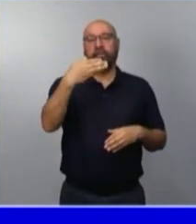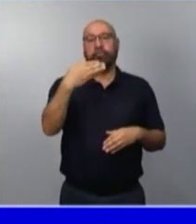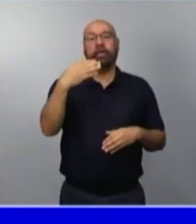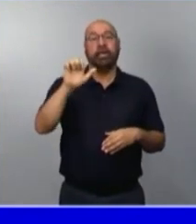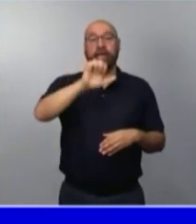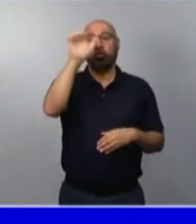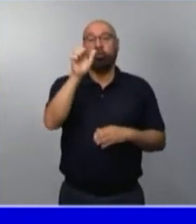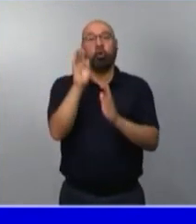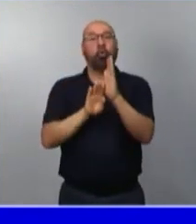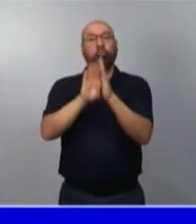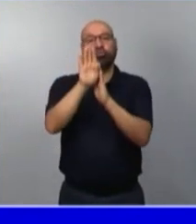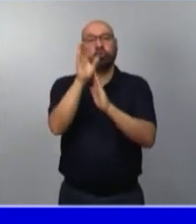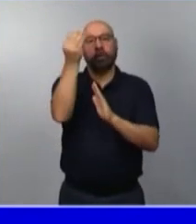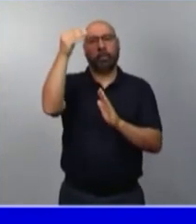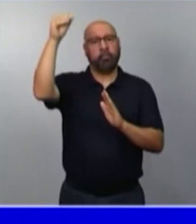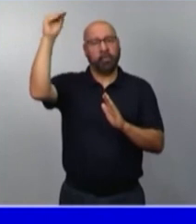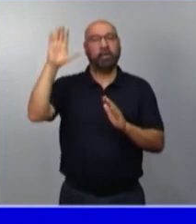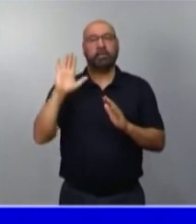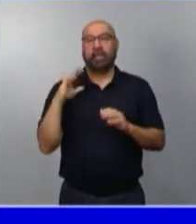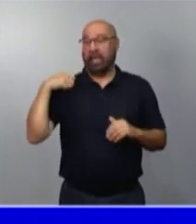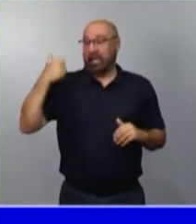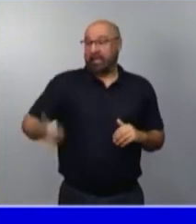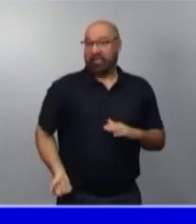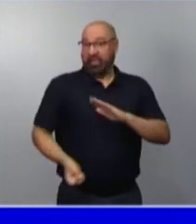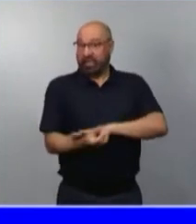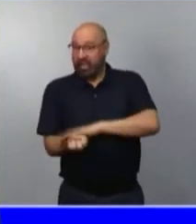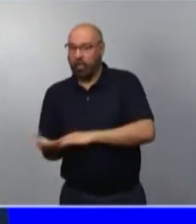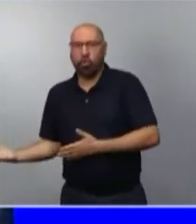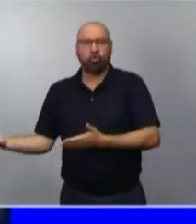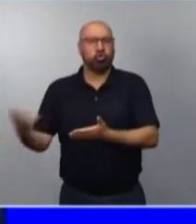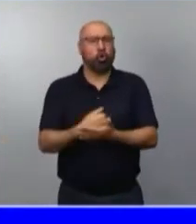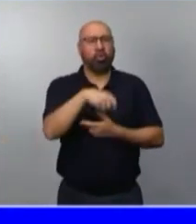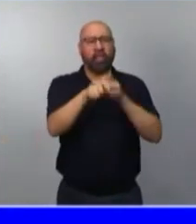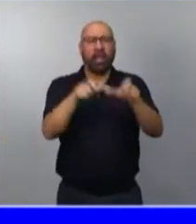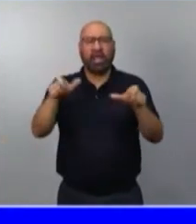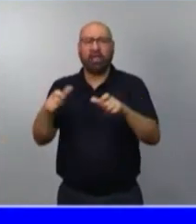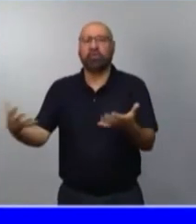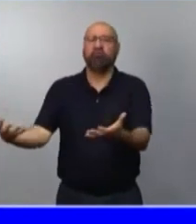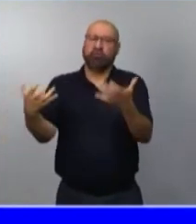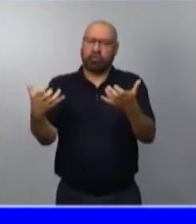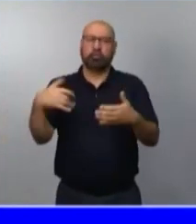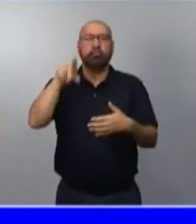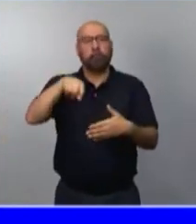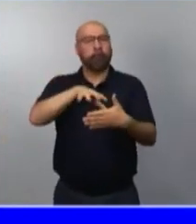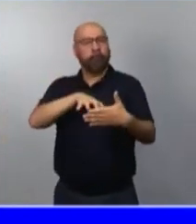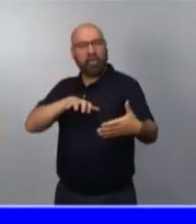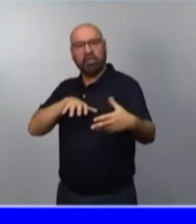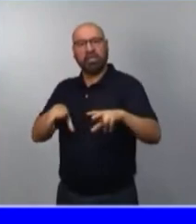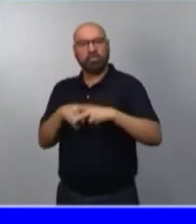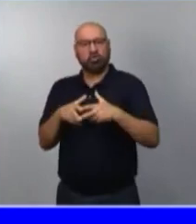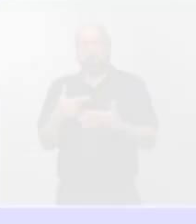Habrá que lograr que esa riqueza generada llegue a todas las personas y, sobre todo, a las grandes mayorías de nuestros